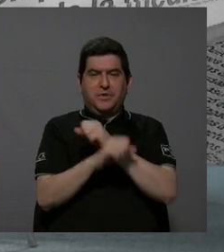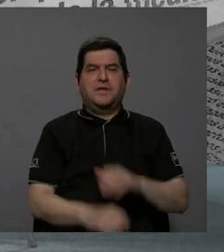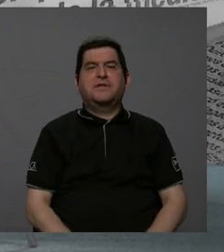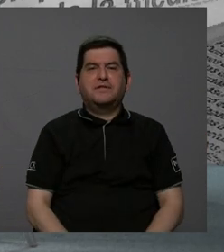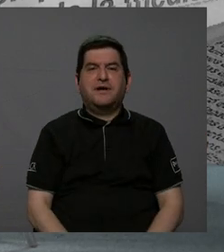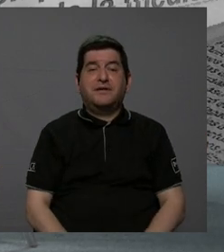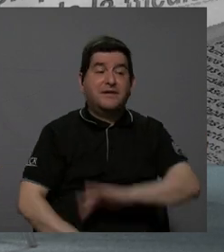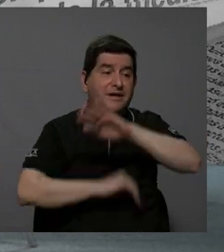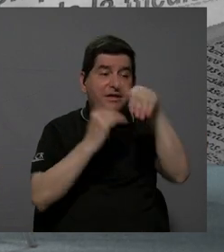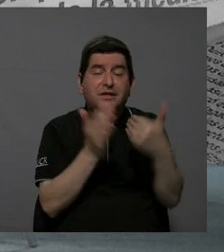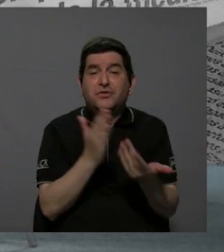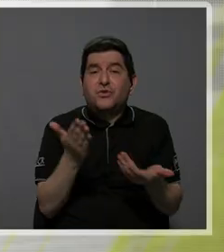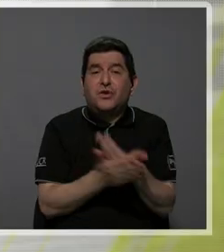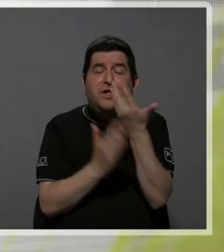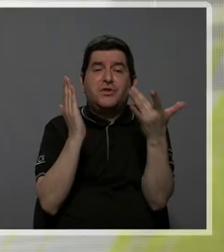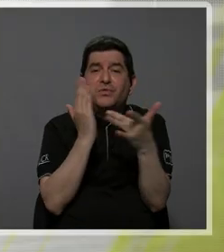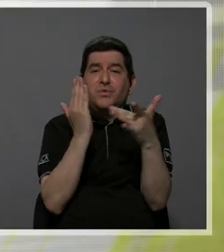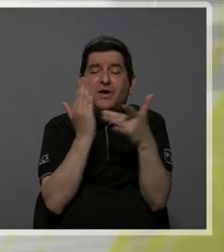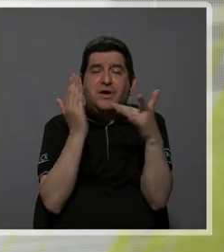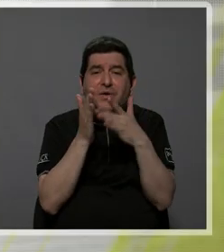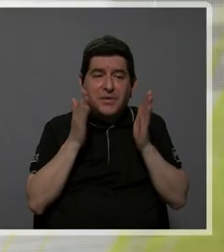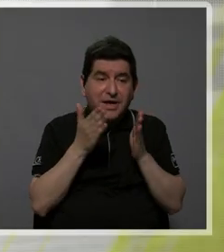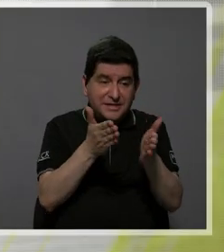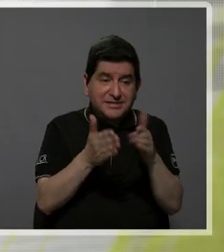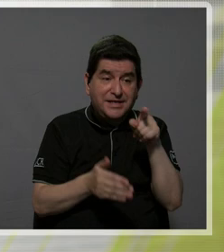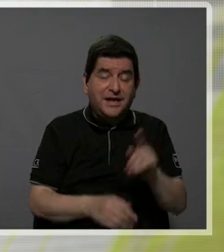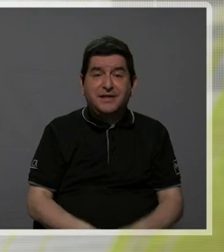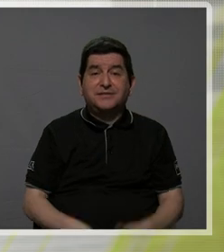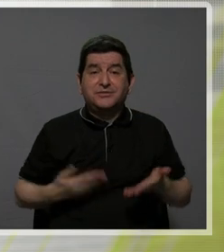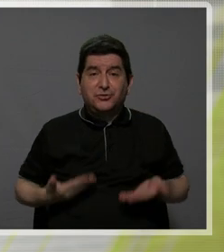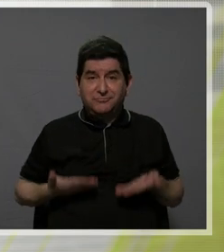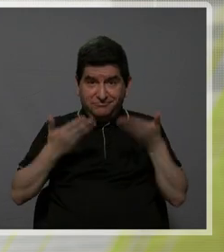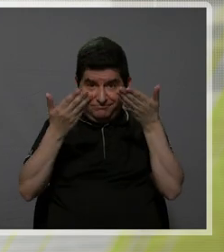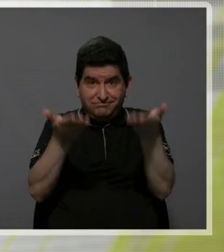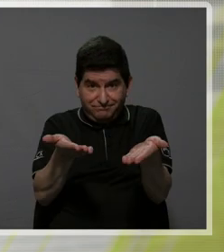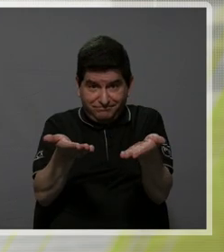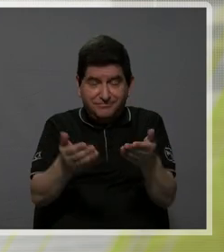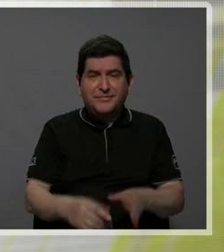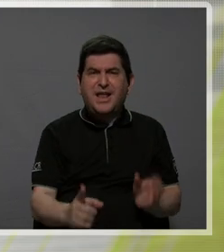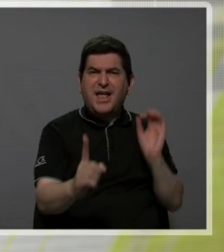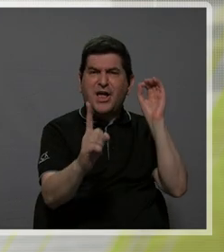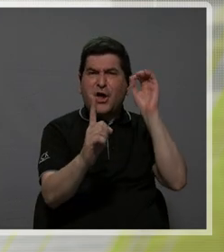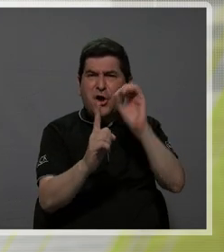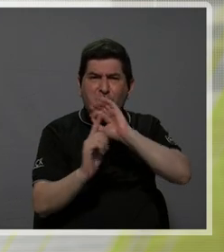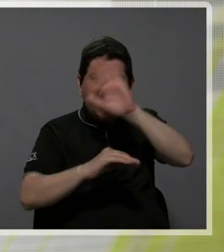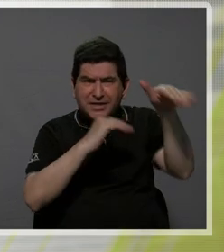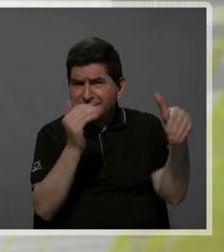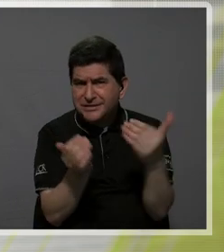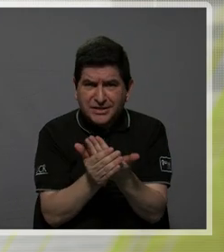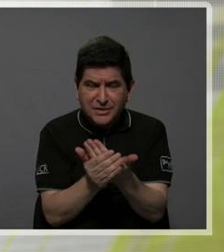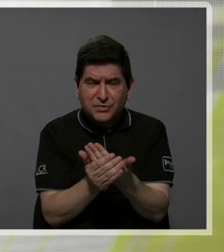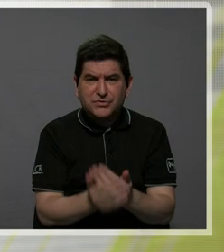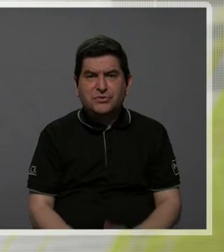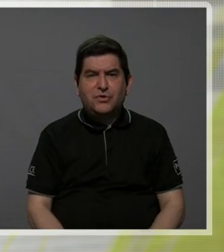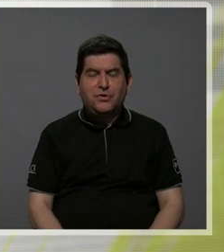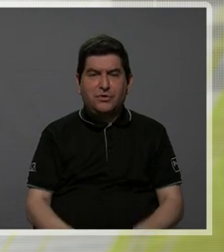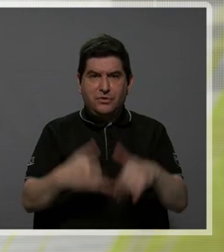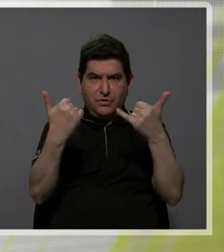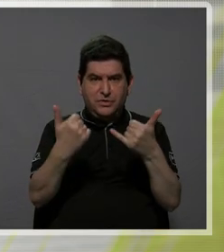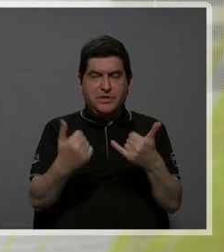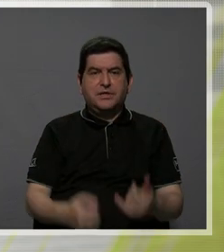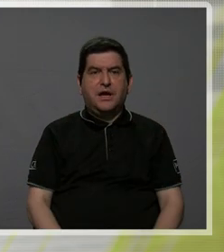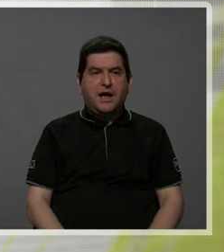a nivel de todas las nuevas tecnologías de carreteras, todo eso se imparte y obviamente que el objetivo es que todo eso luego se vea realmente